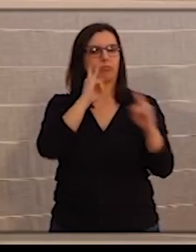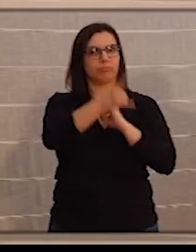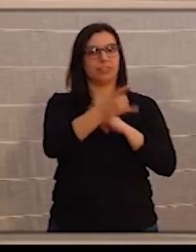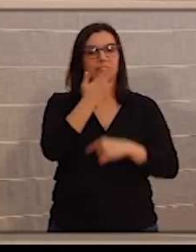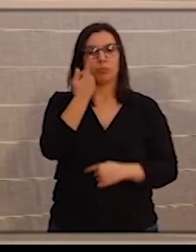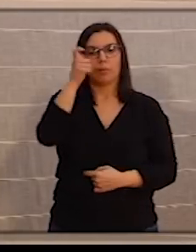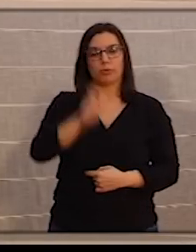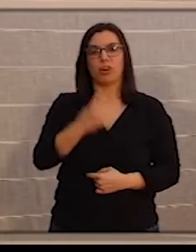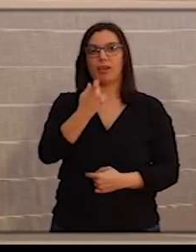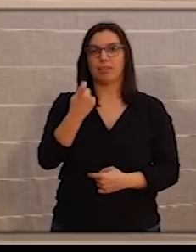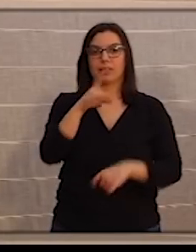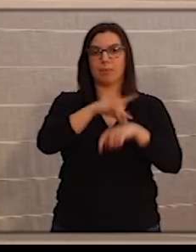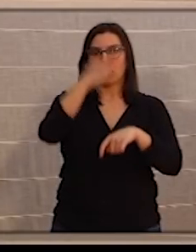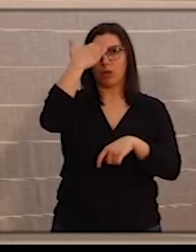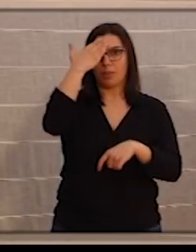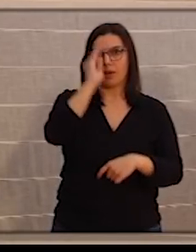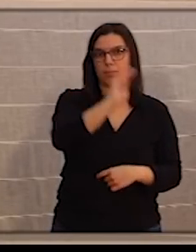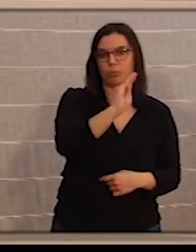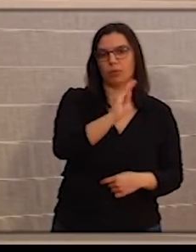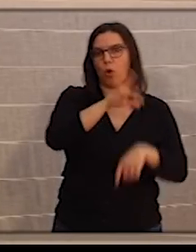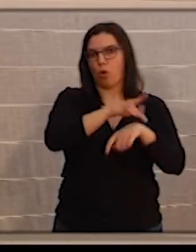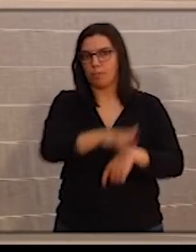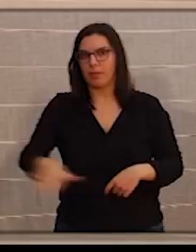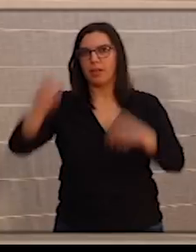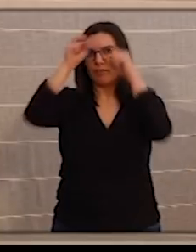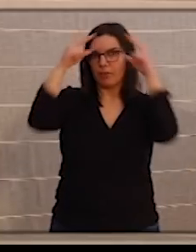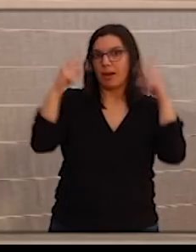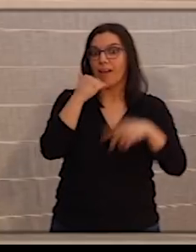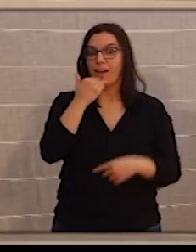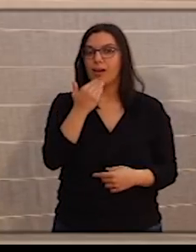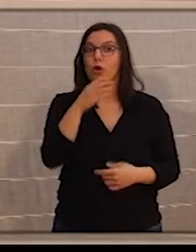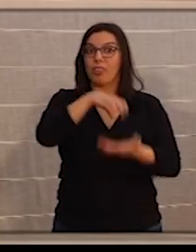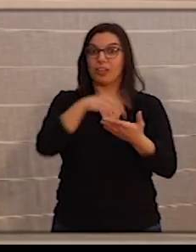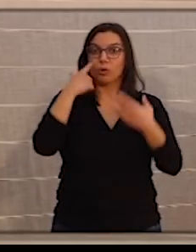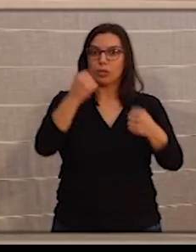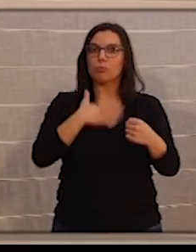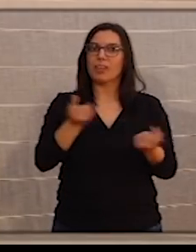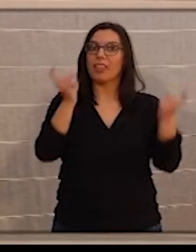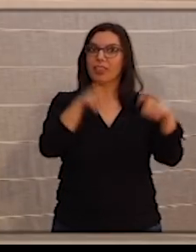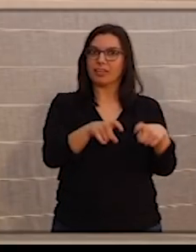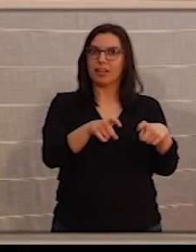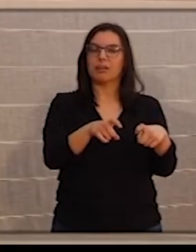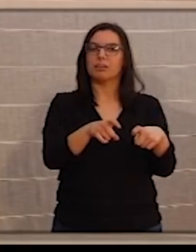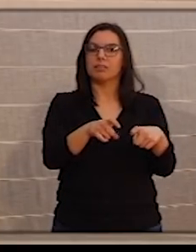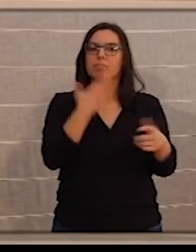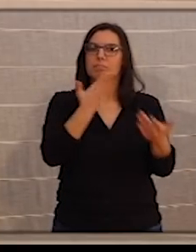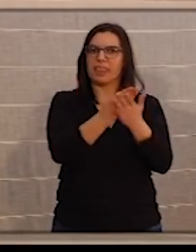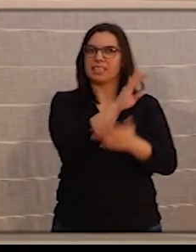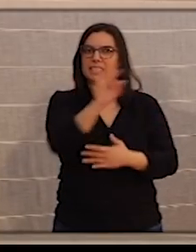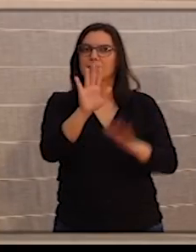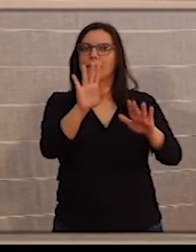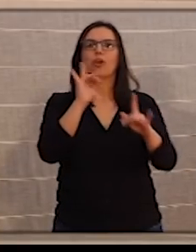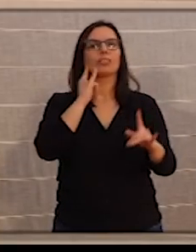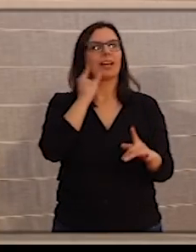persona que necesite a su médico de familia, a su pediatra, a su enfermera, puede pedir cita con ellos, pero la cita se hará vía